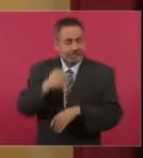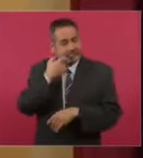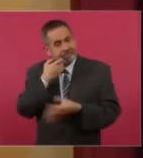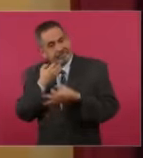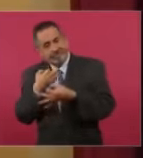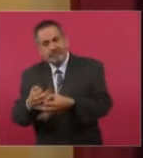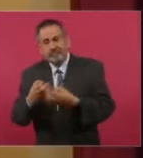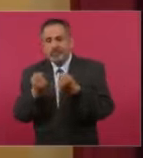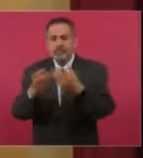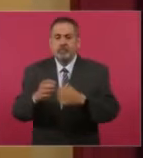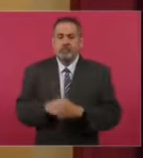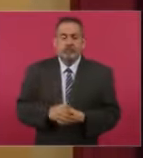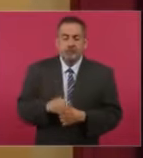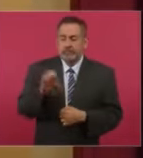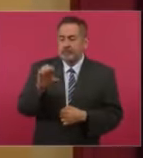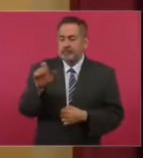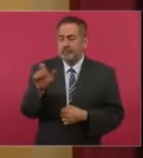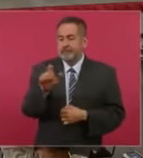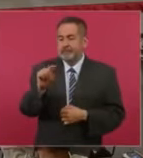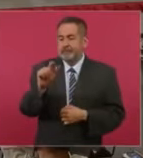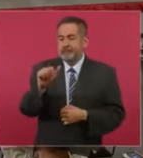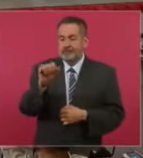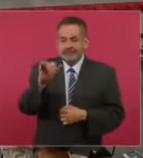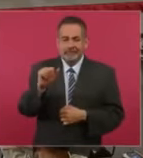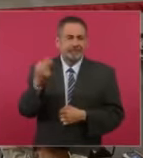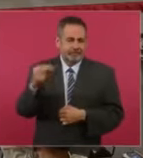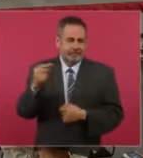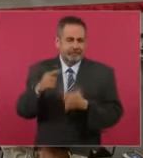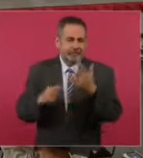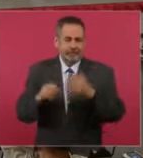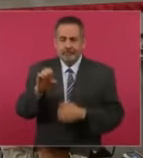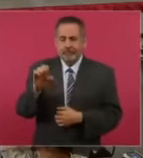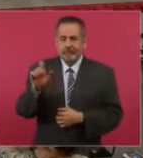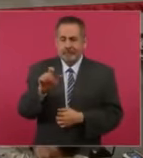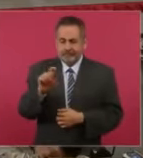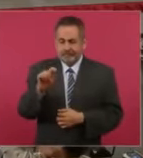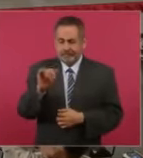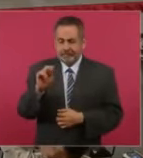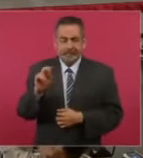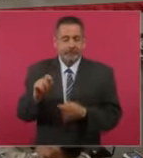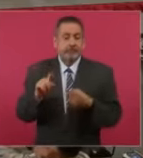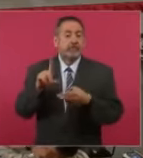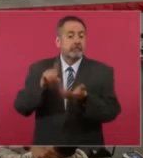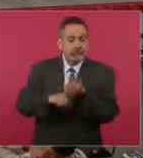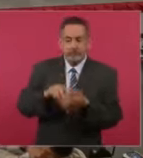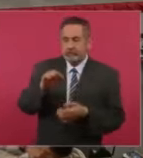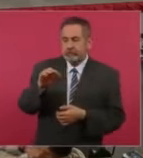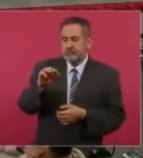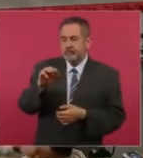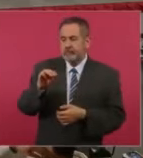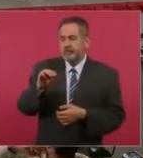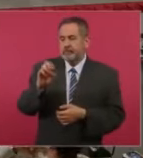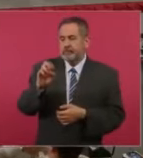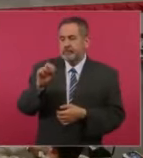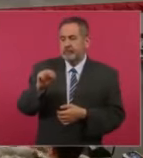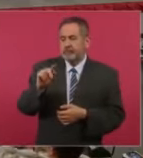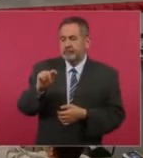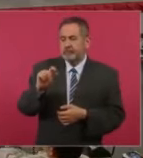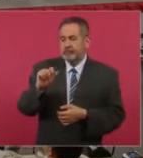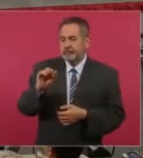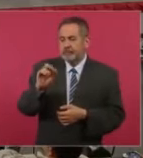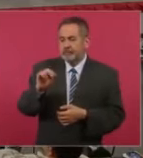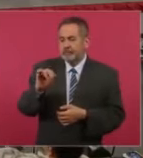Algunas de ellas son éxtasis, que es una de las formas particulares de la metanfetamina, el resto de las metanfetaminas,